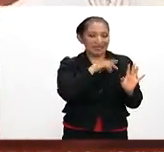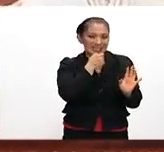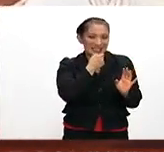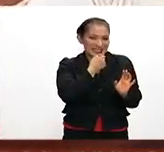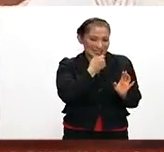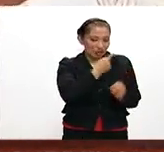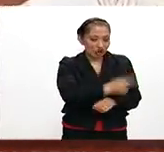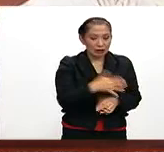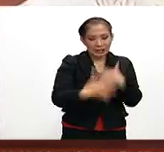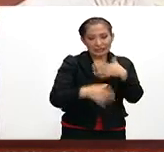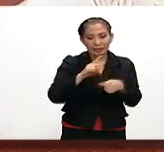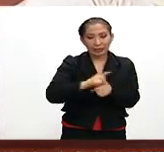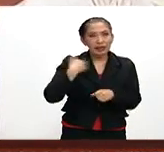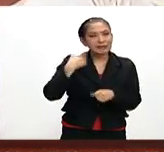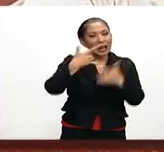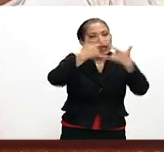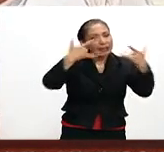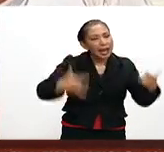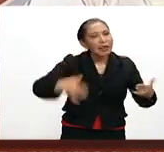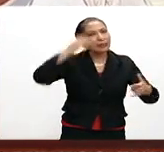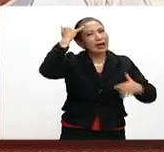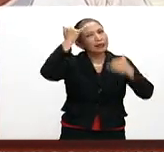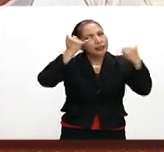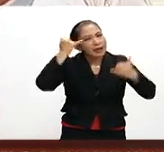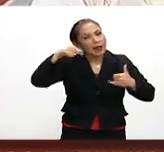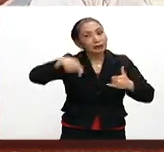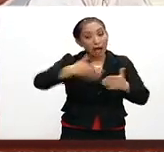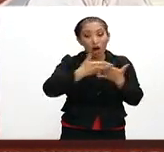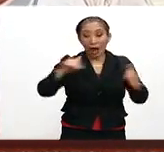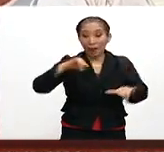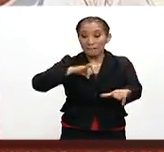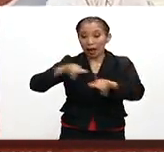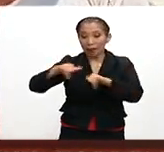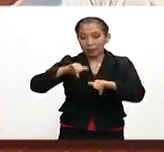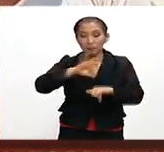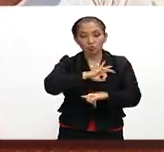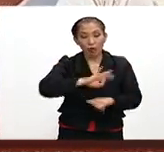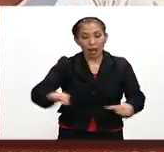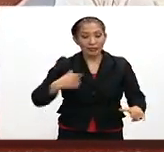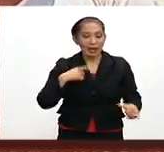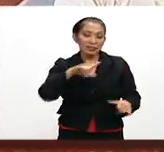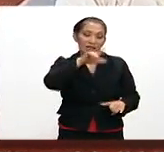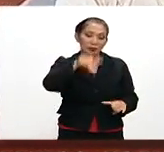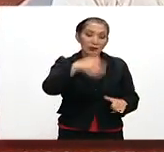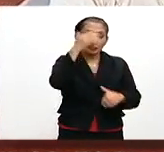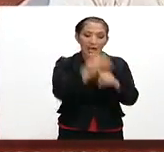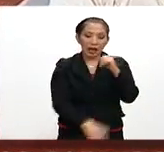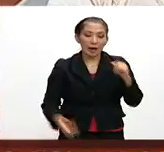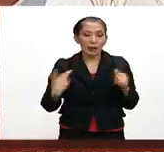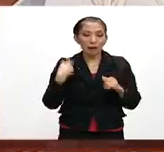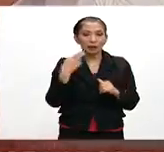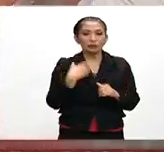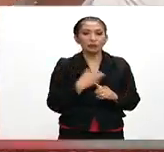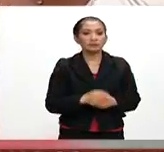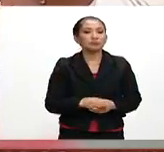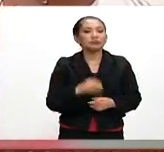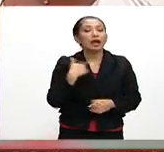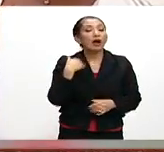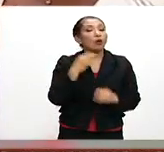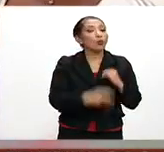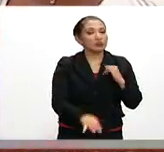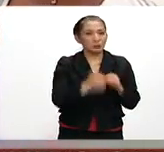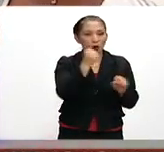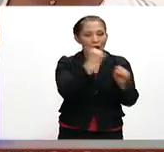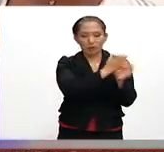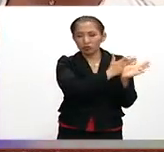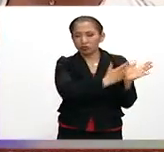trabajó hace 15 días mitos y leyendas y ahora quiere trabajar mapas, pues puede pasar después de que haya terminado su uva. Al final del